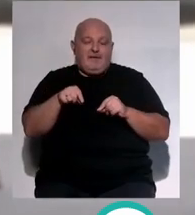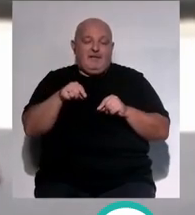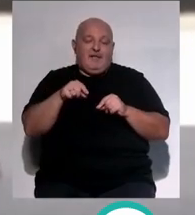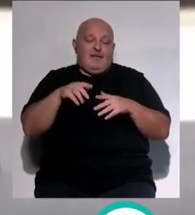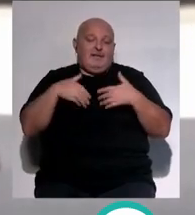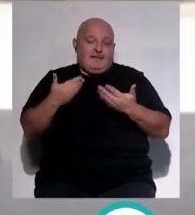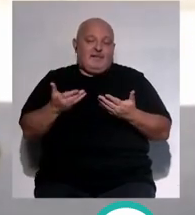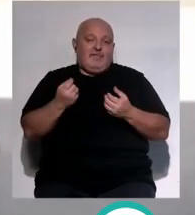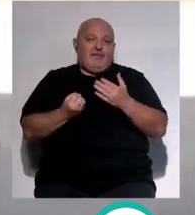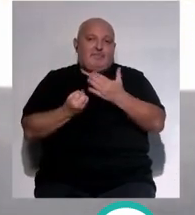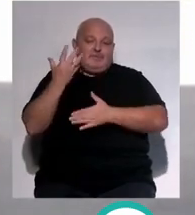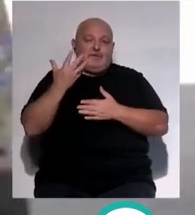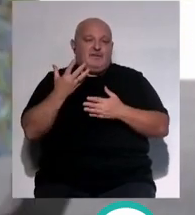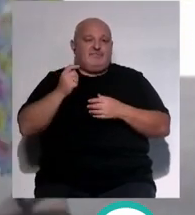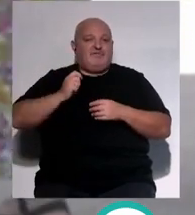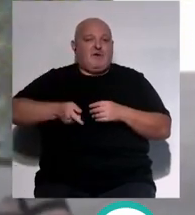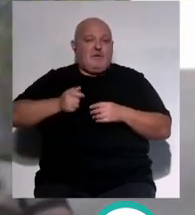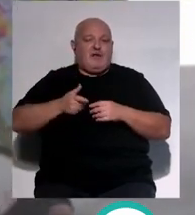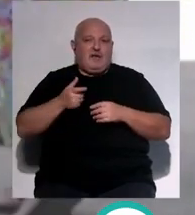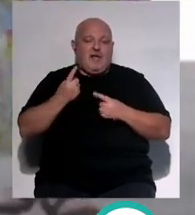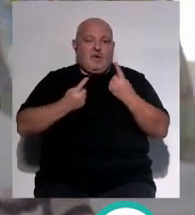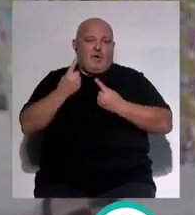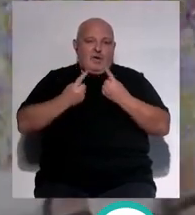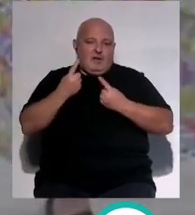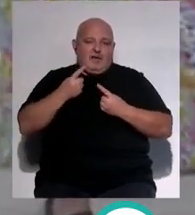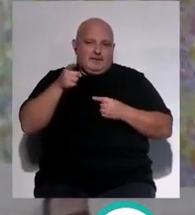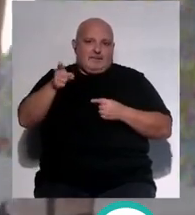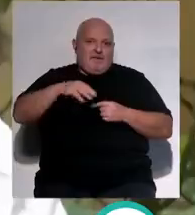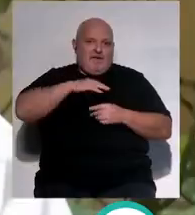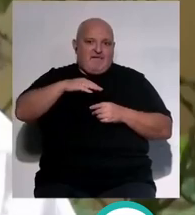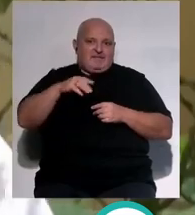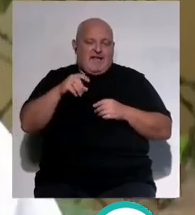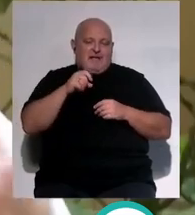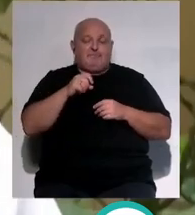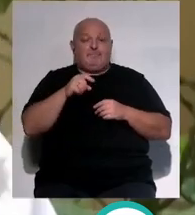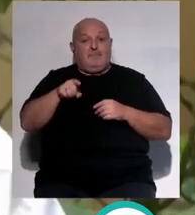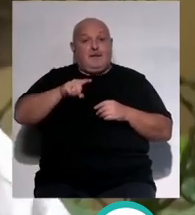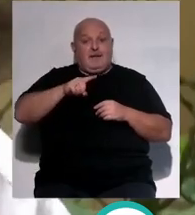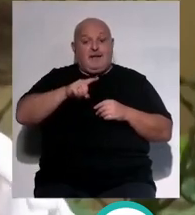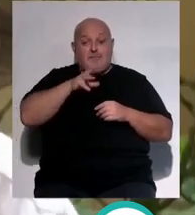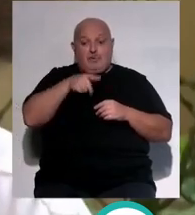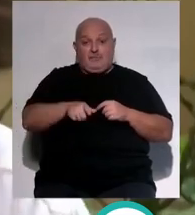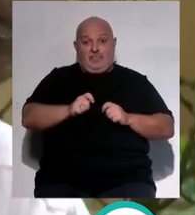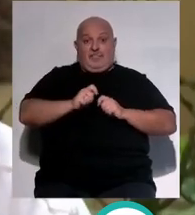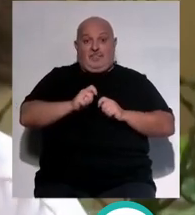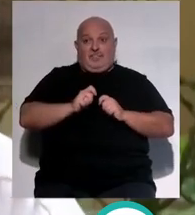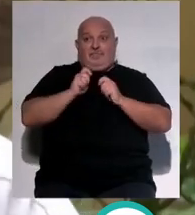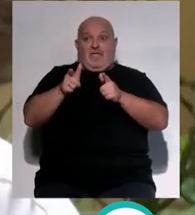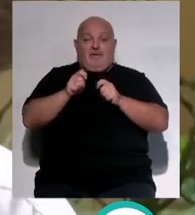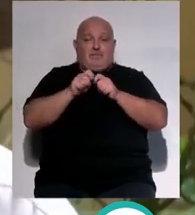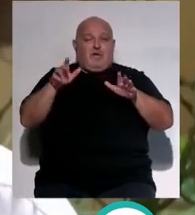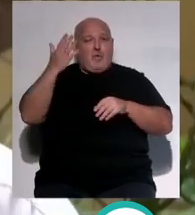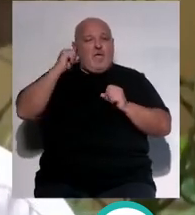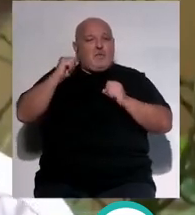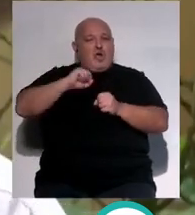complicar y que pueden producir con mucha frecuencia morbi y mortalidad en ellos. Entonces, como son los principales transmisores que también pensábamos que el